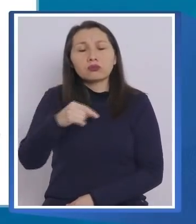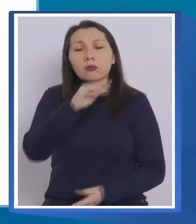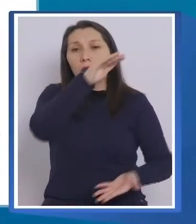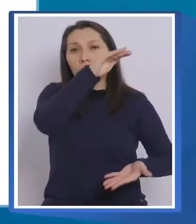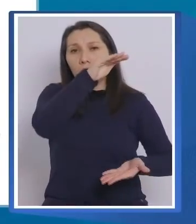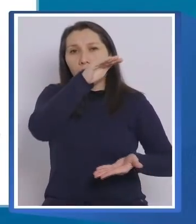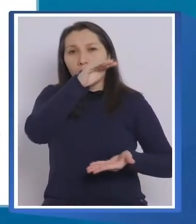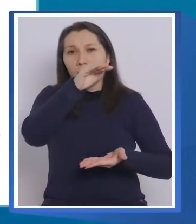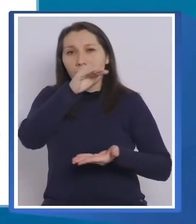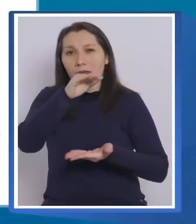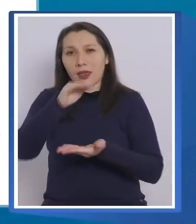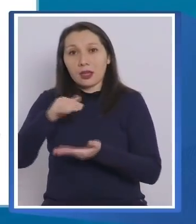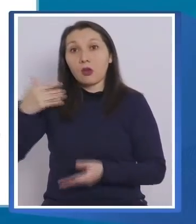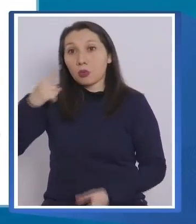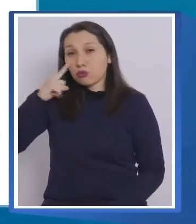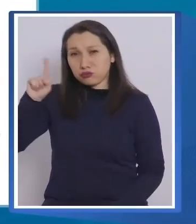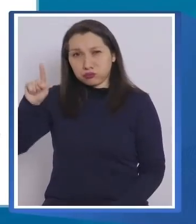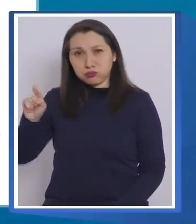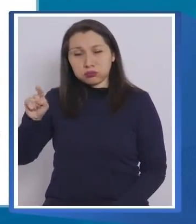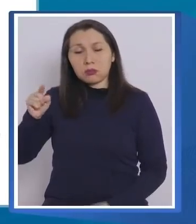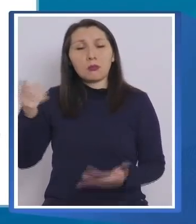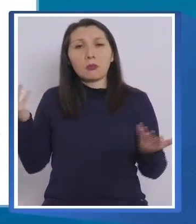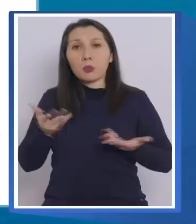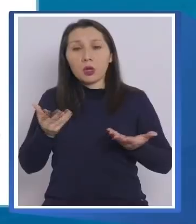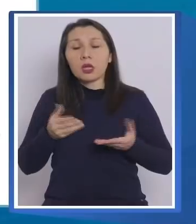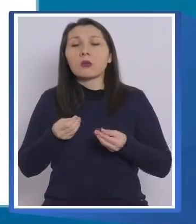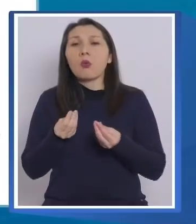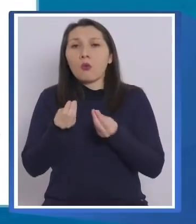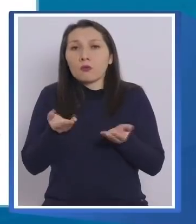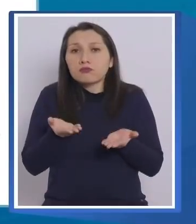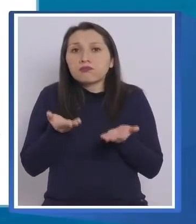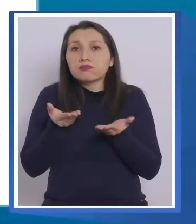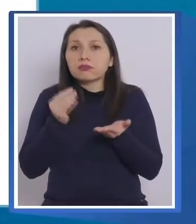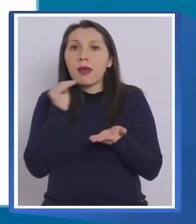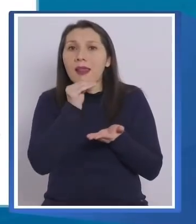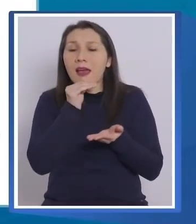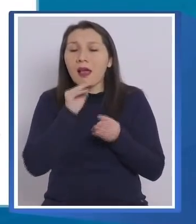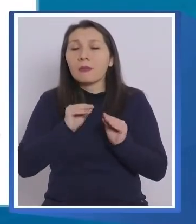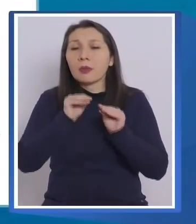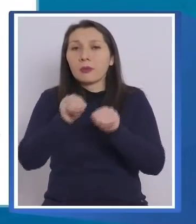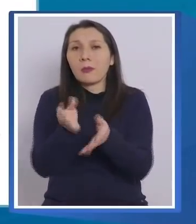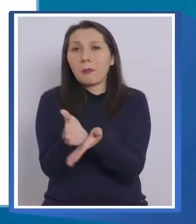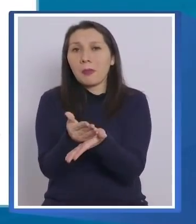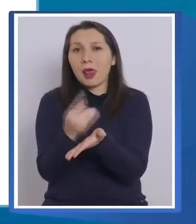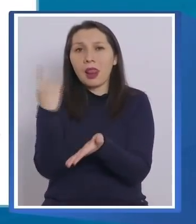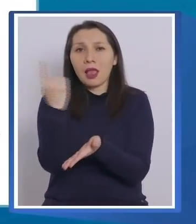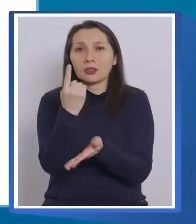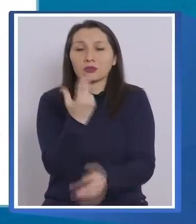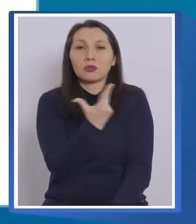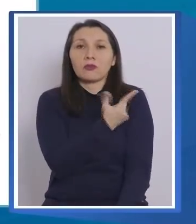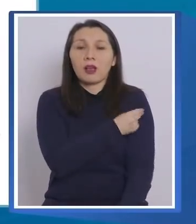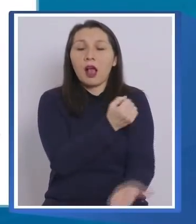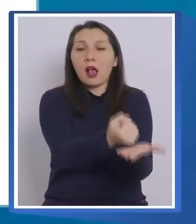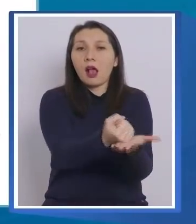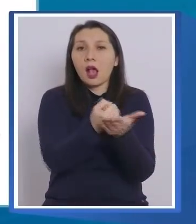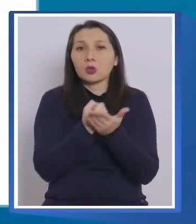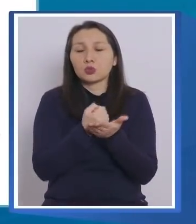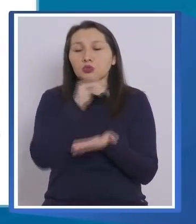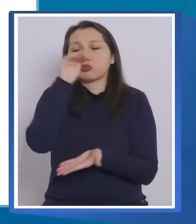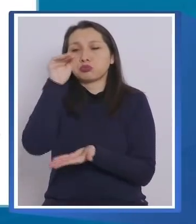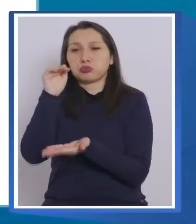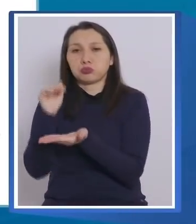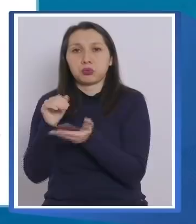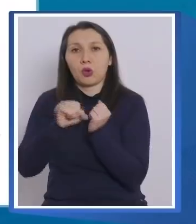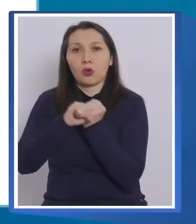significativa, producto de la alta cobertura y la oportuna implementación del Plan Nacional de Vacunación contra